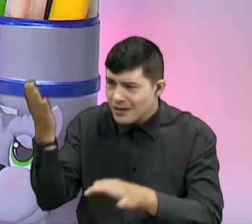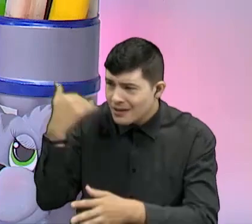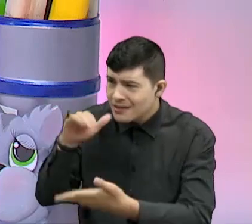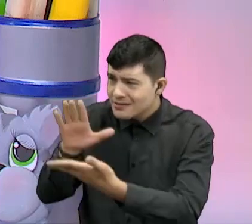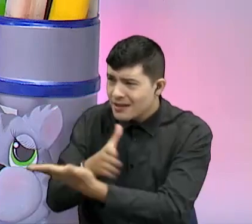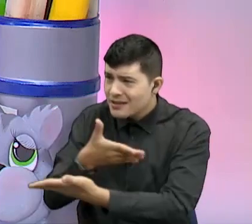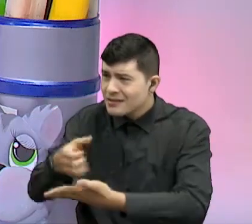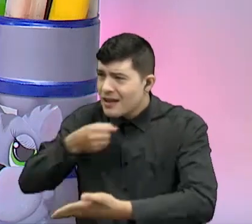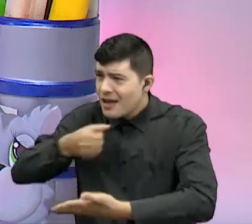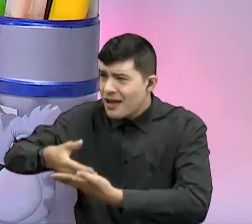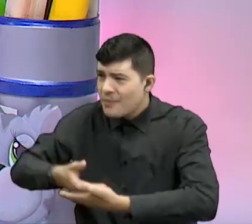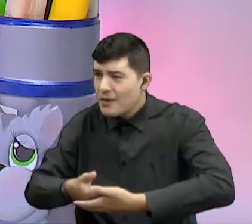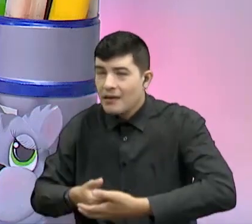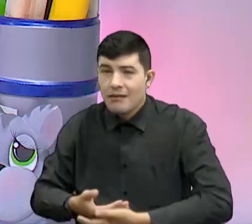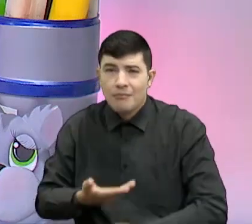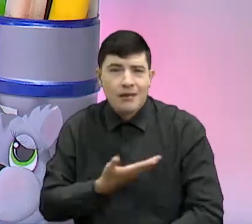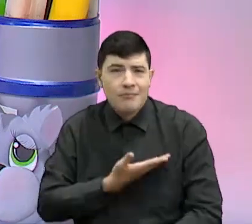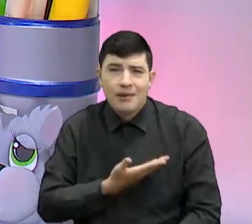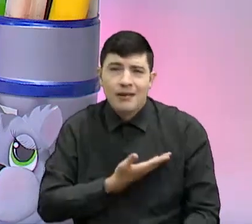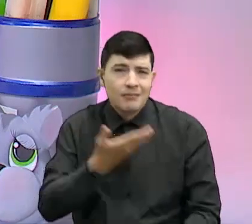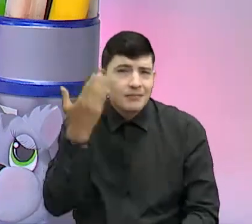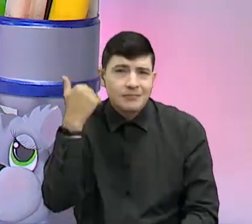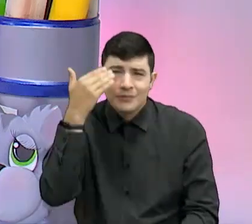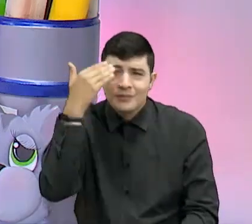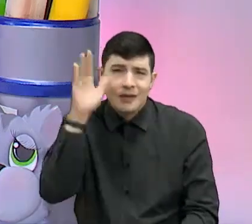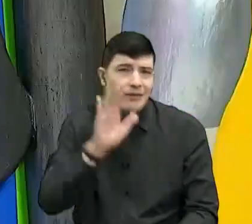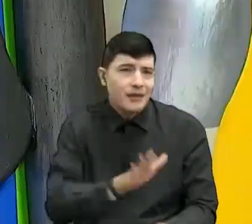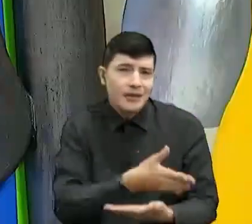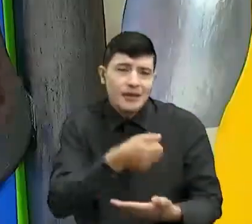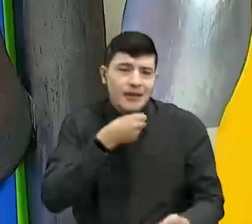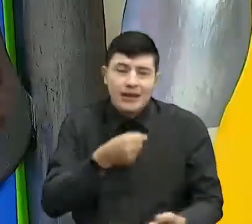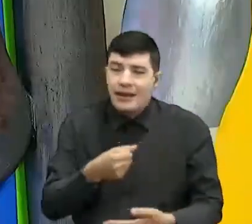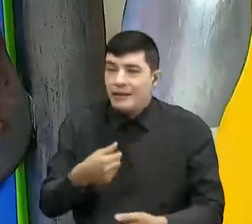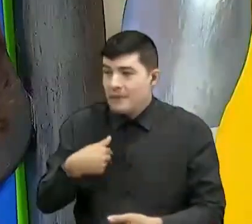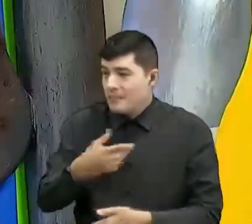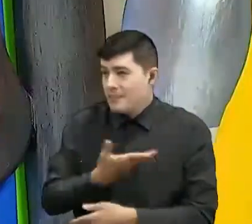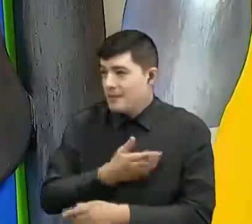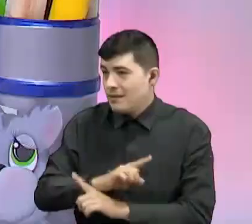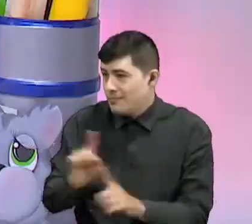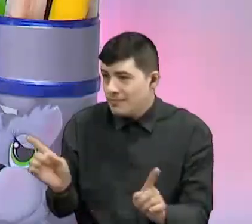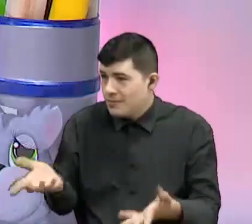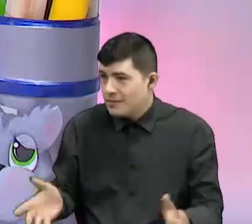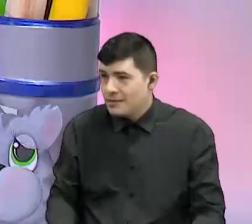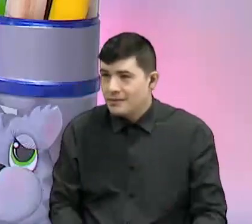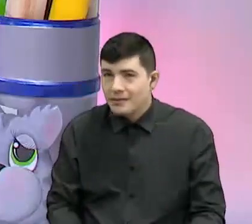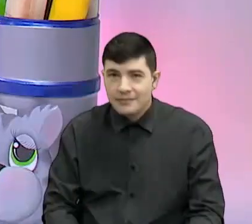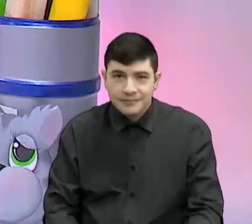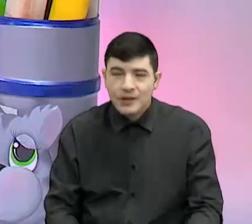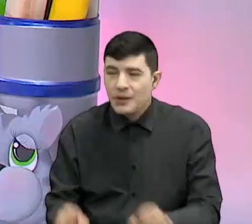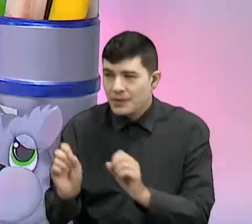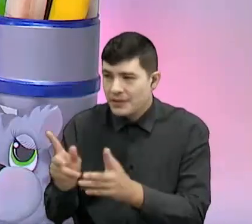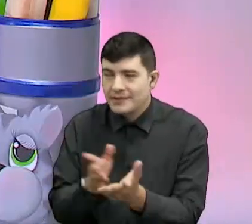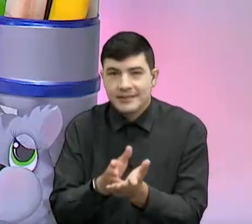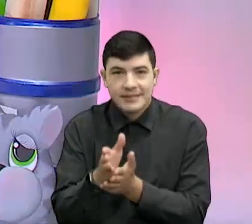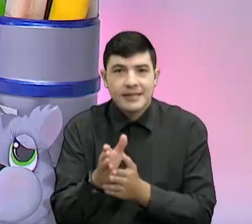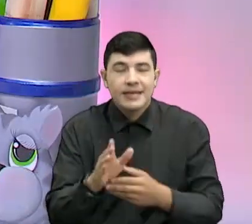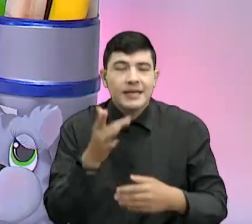de bebé? Mi mamita no sabía cantar. Ah, pues la mía tampoco, pero bueno, siguiente. Pasemos a la otra.